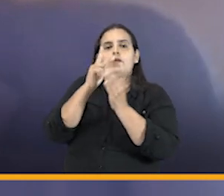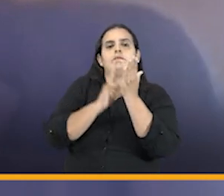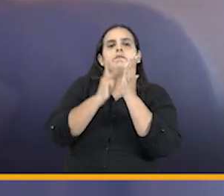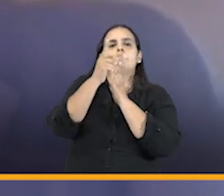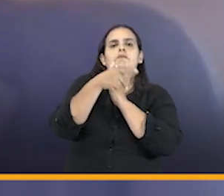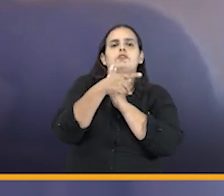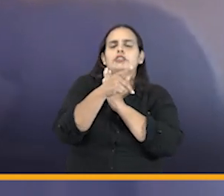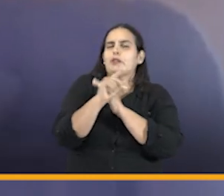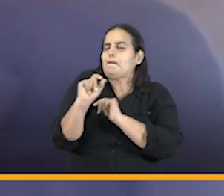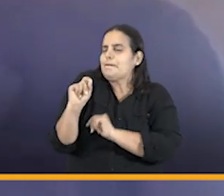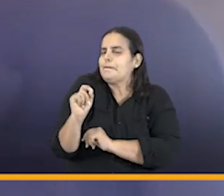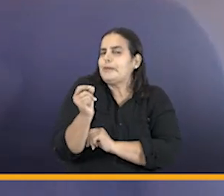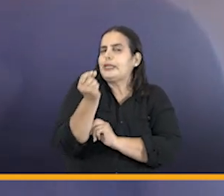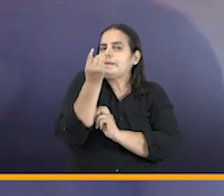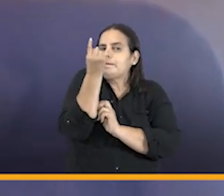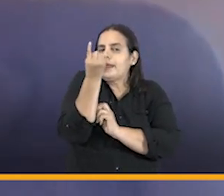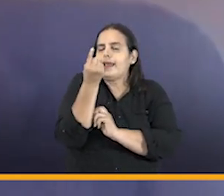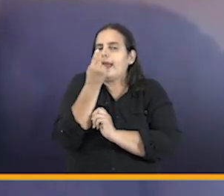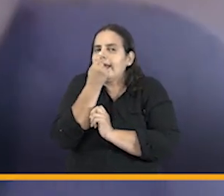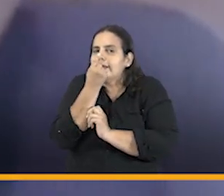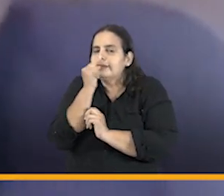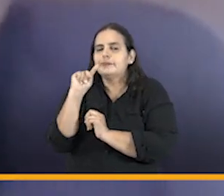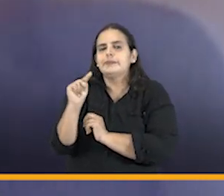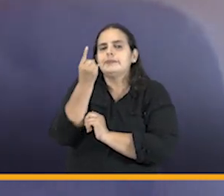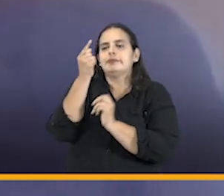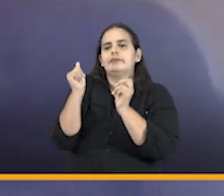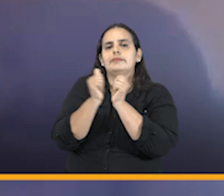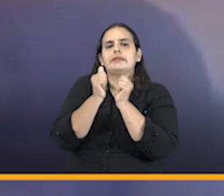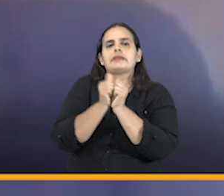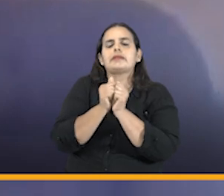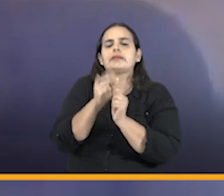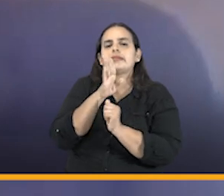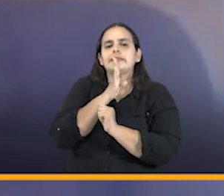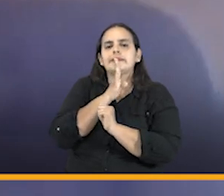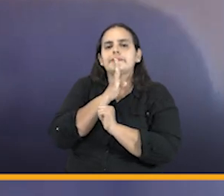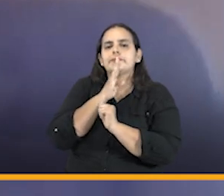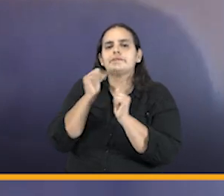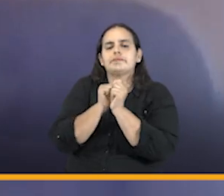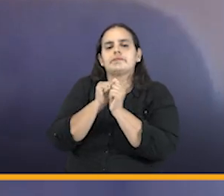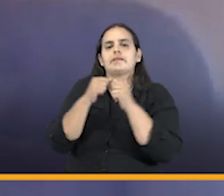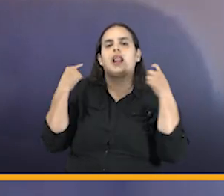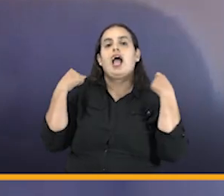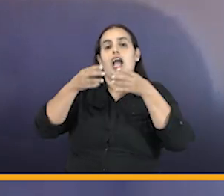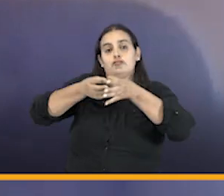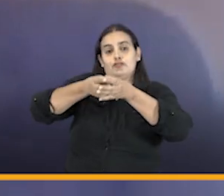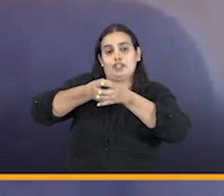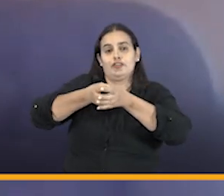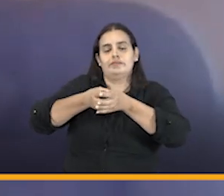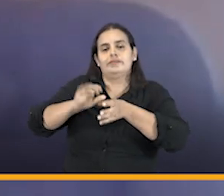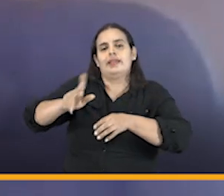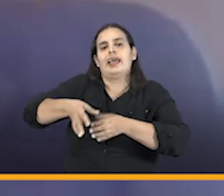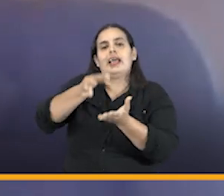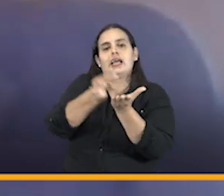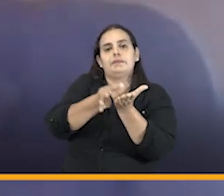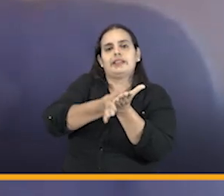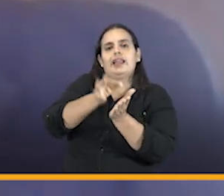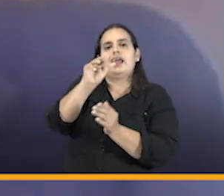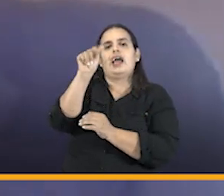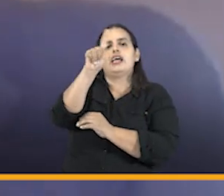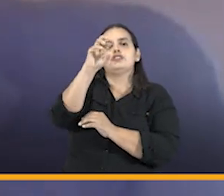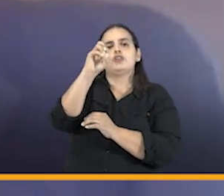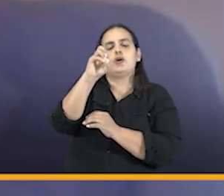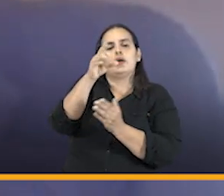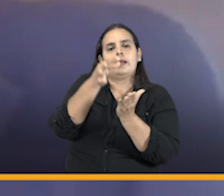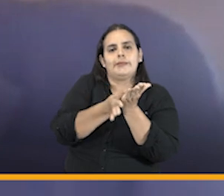proyecto piloto en compañía de la de la asociación de capitales de su capitales